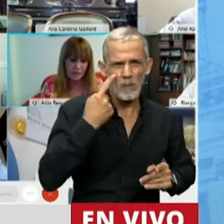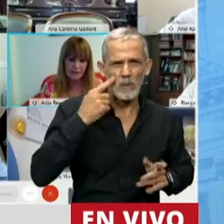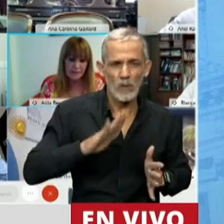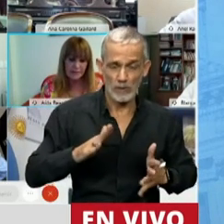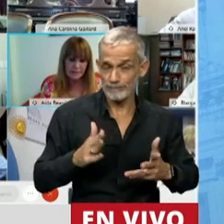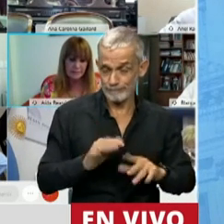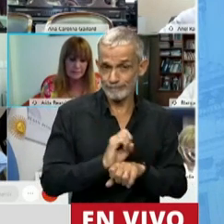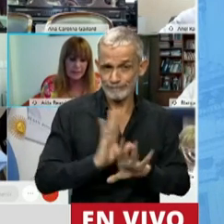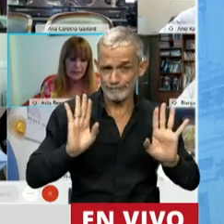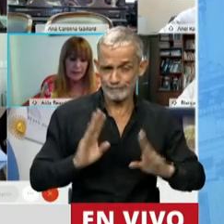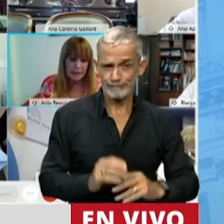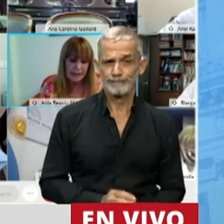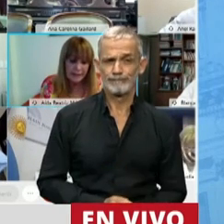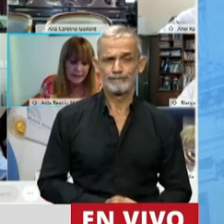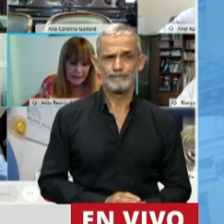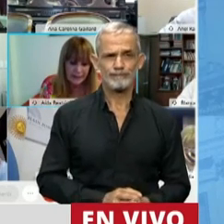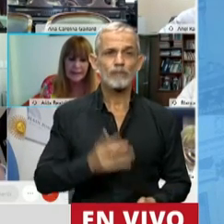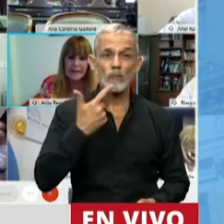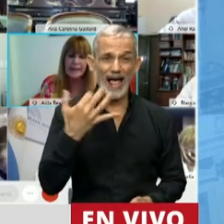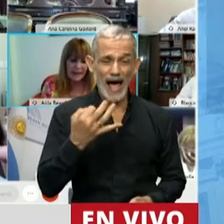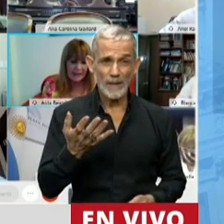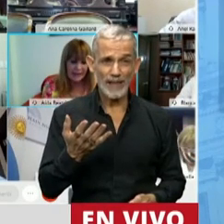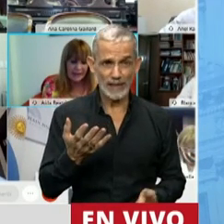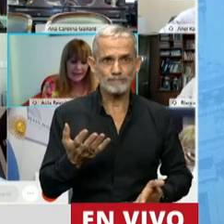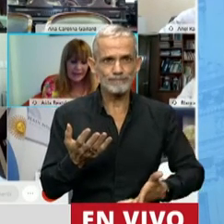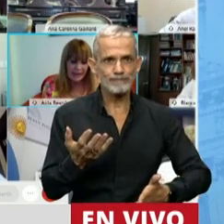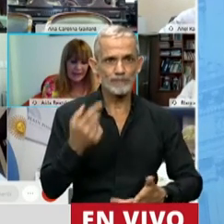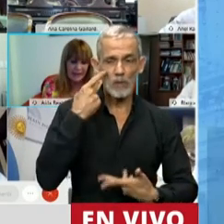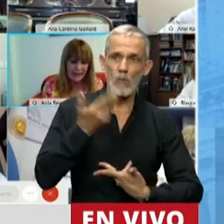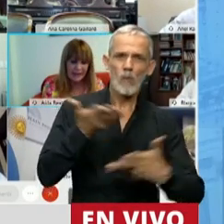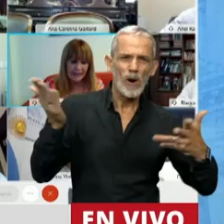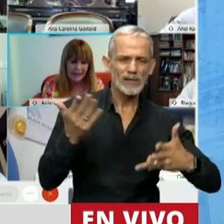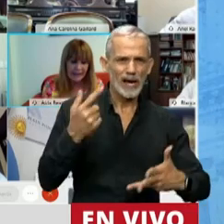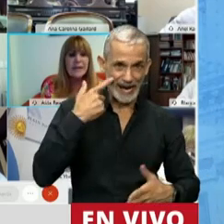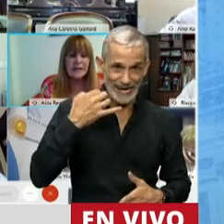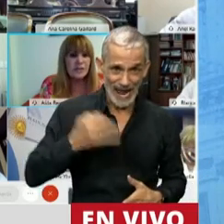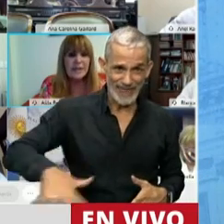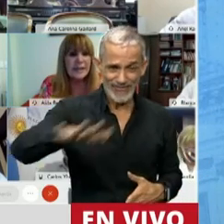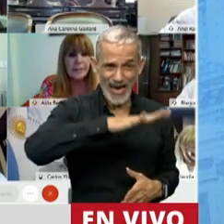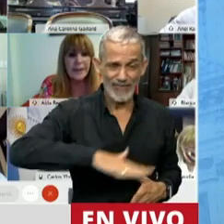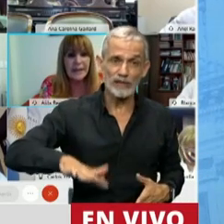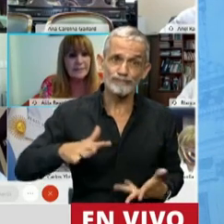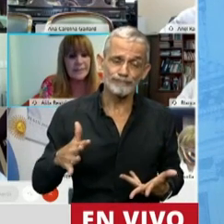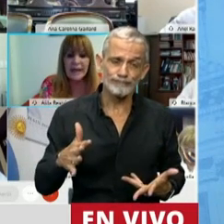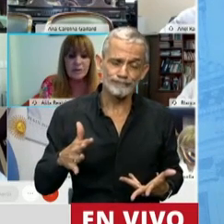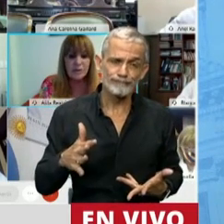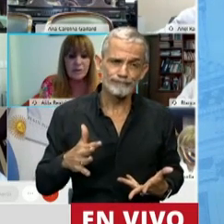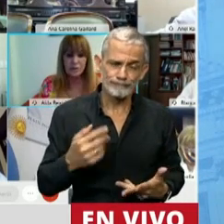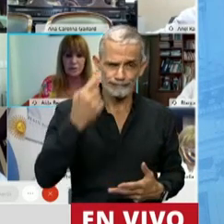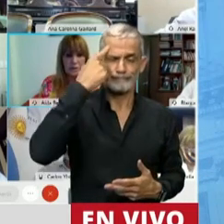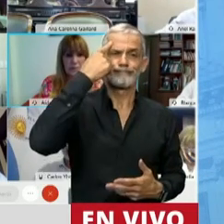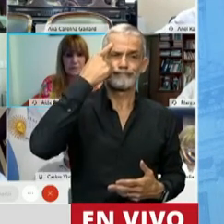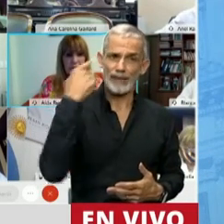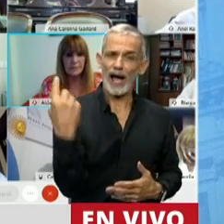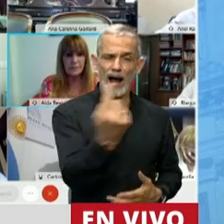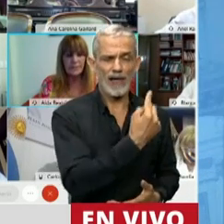estremecedores. Y la verdad que revelan una realidad que nos interpela a todos